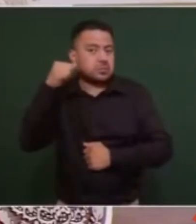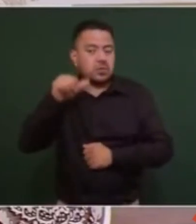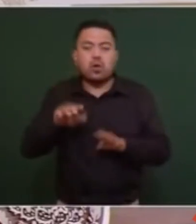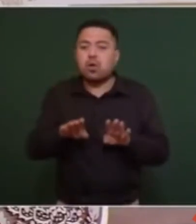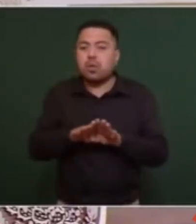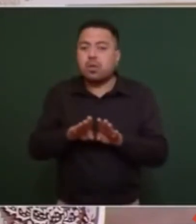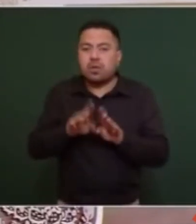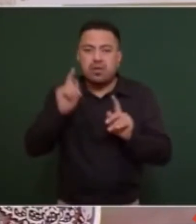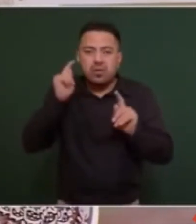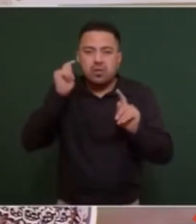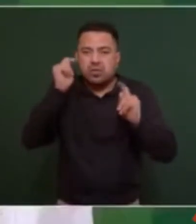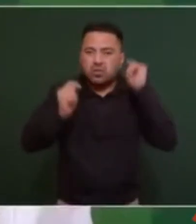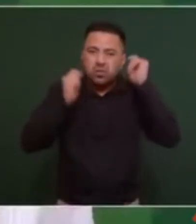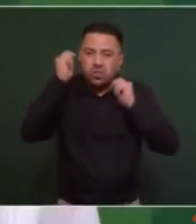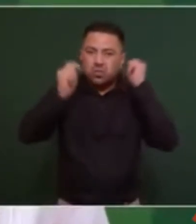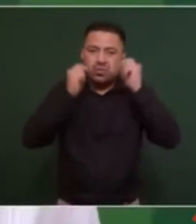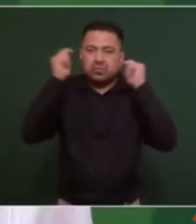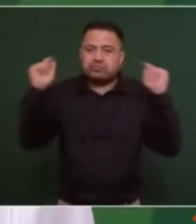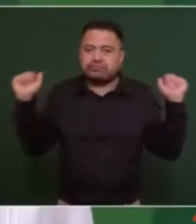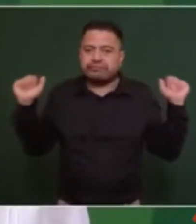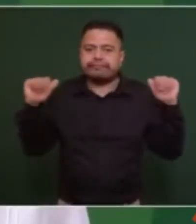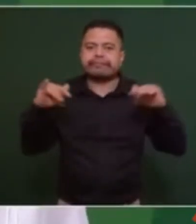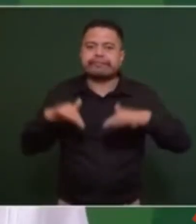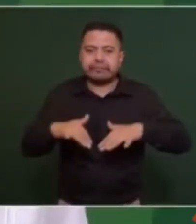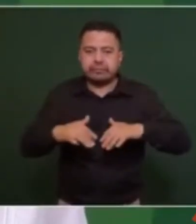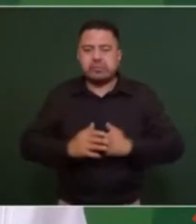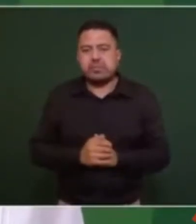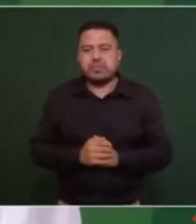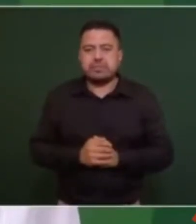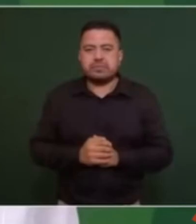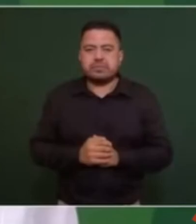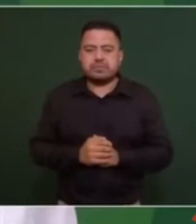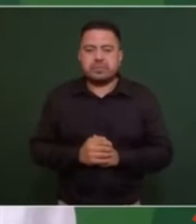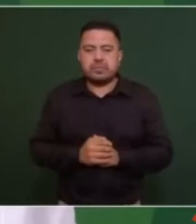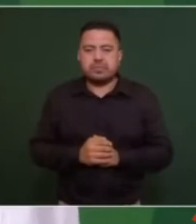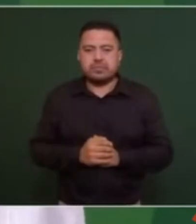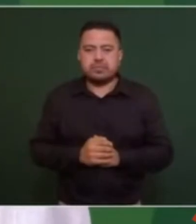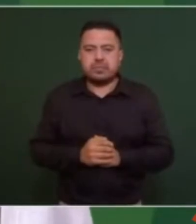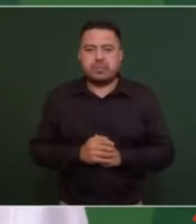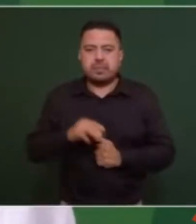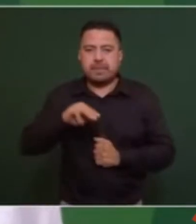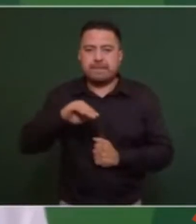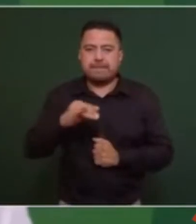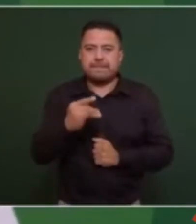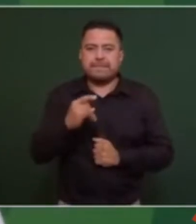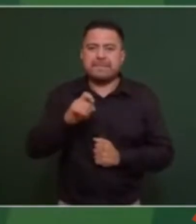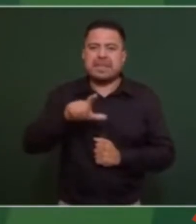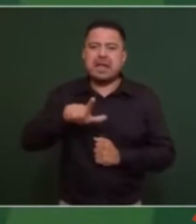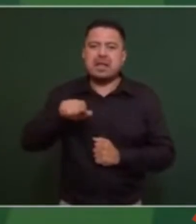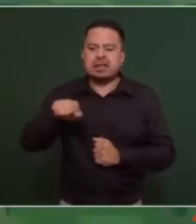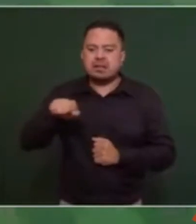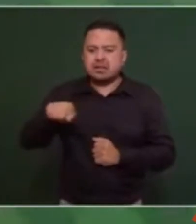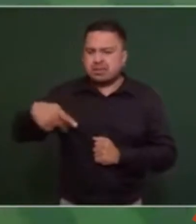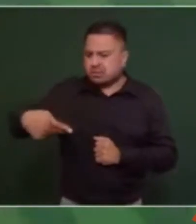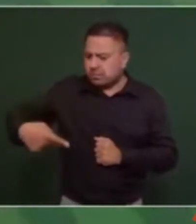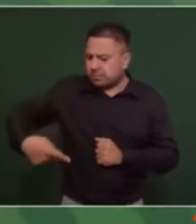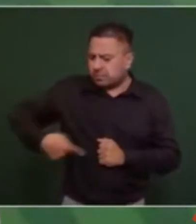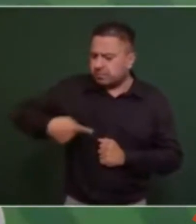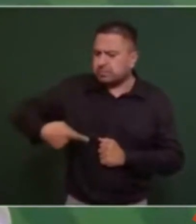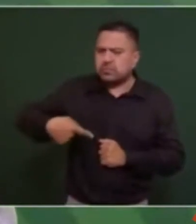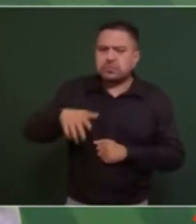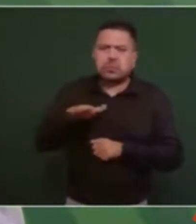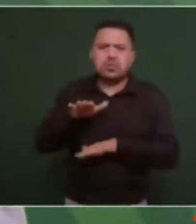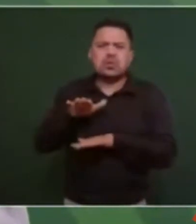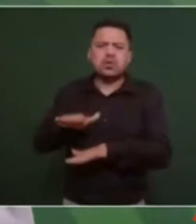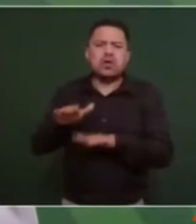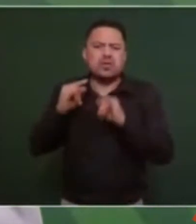y cuando Miguel Torruco me consulta sobre el